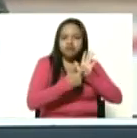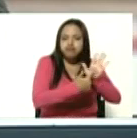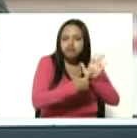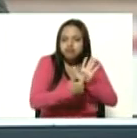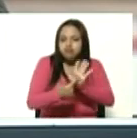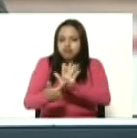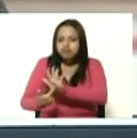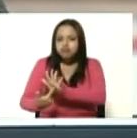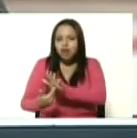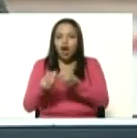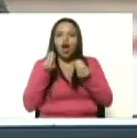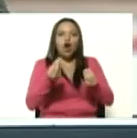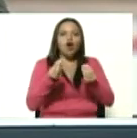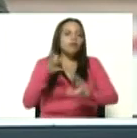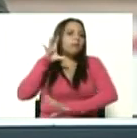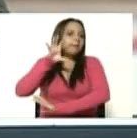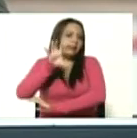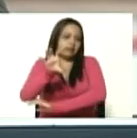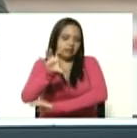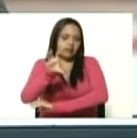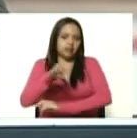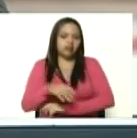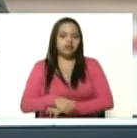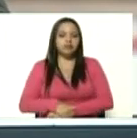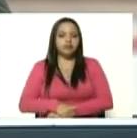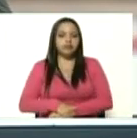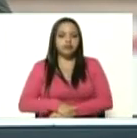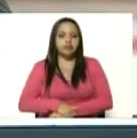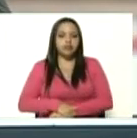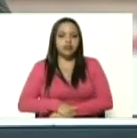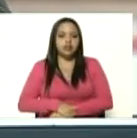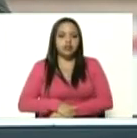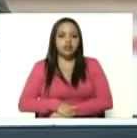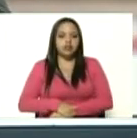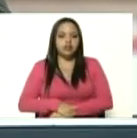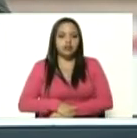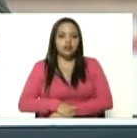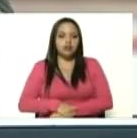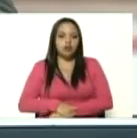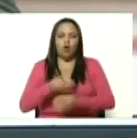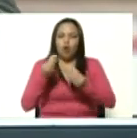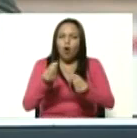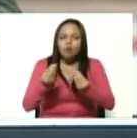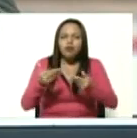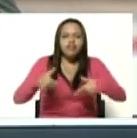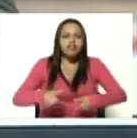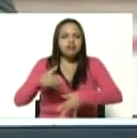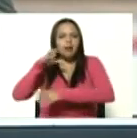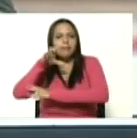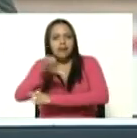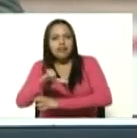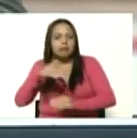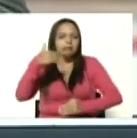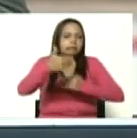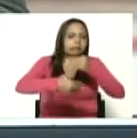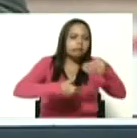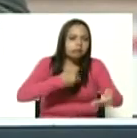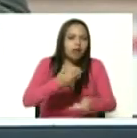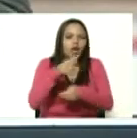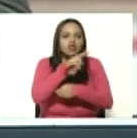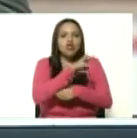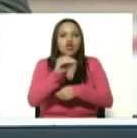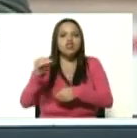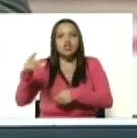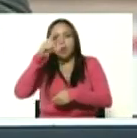lo que nuestra patria, por lo que nuestra patria ha luchado en el transcurso de los últimos 200 años.